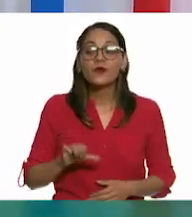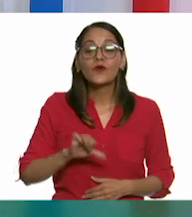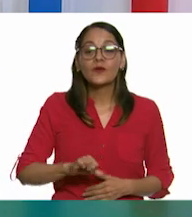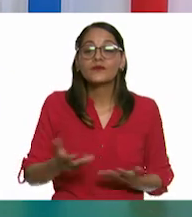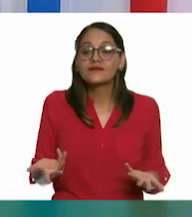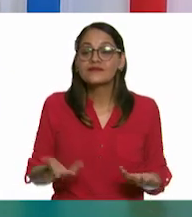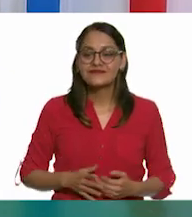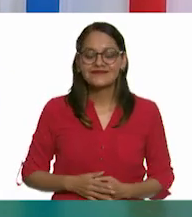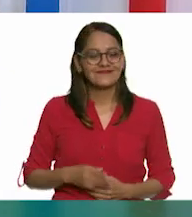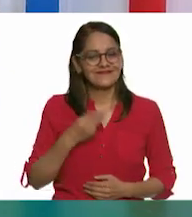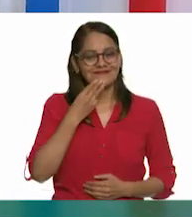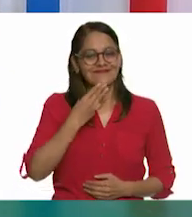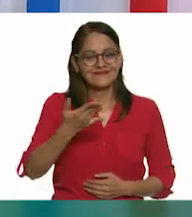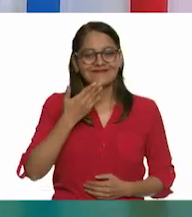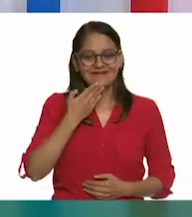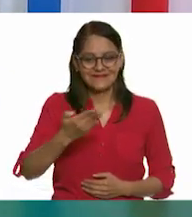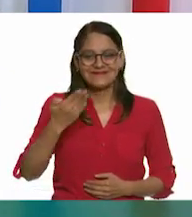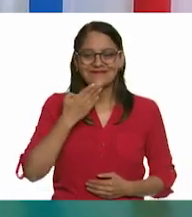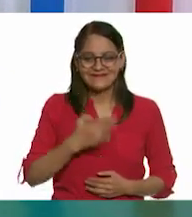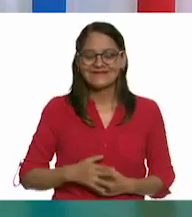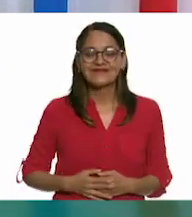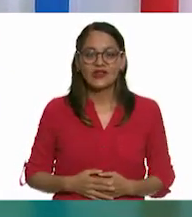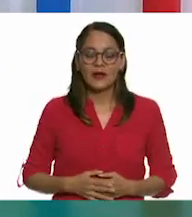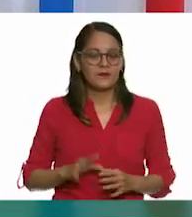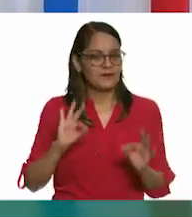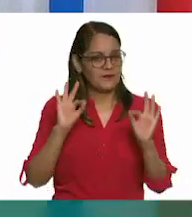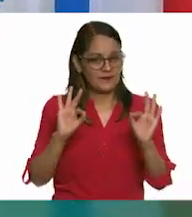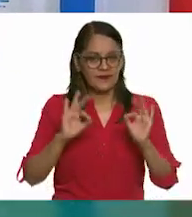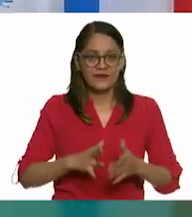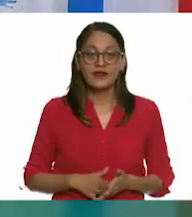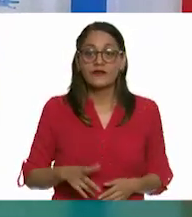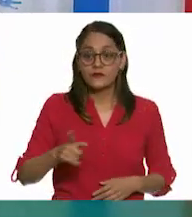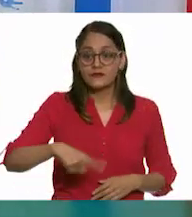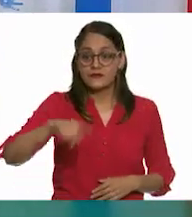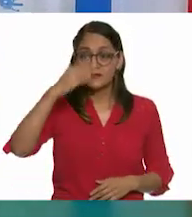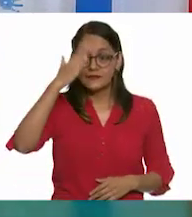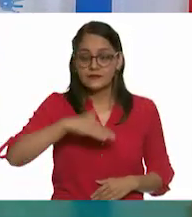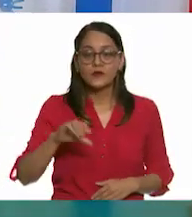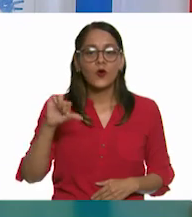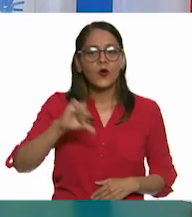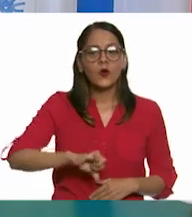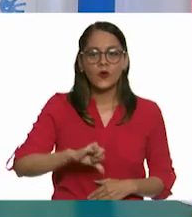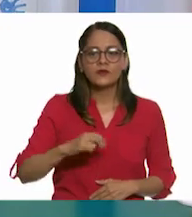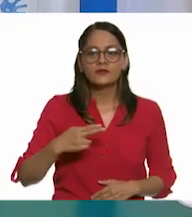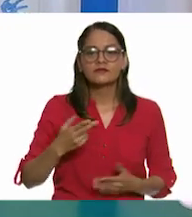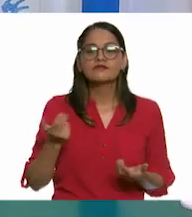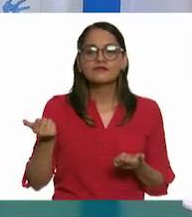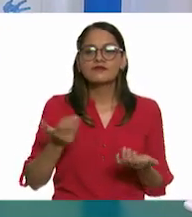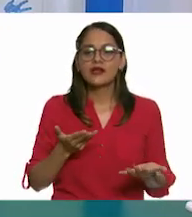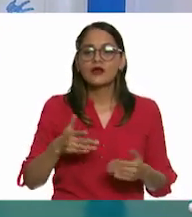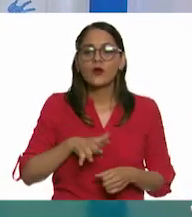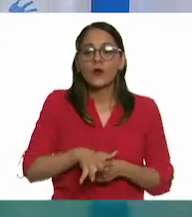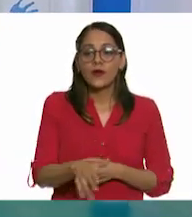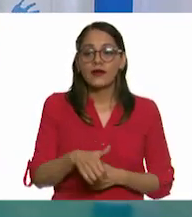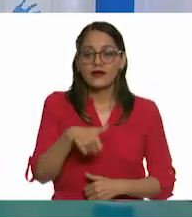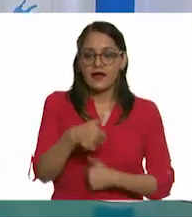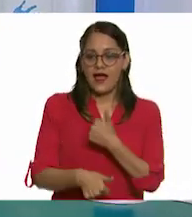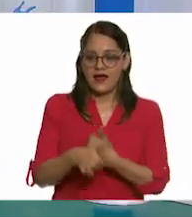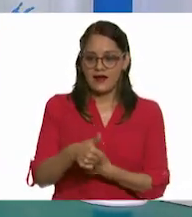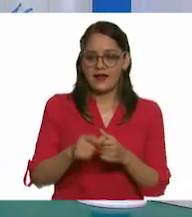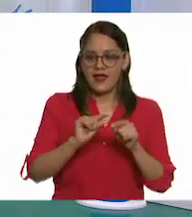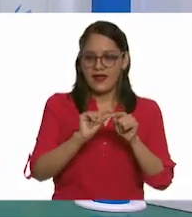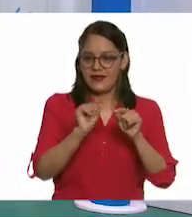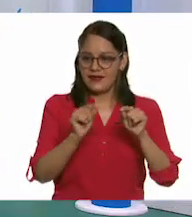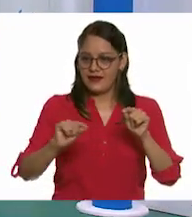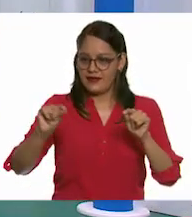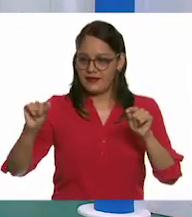día de hoy? Muy bien. Muy bien. ¡Ah, excelente! Bueno, saben, hoy traigo algo que se llama carrera de líneas locas. Es decir,